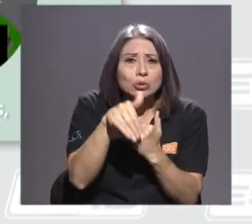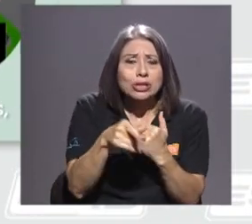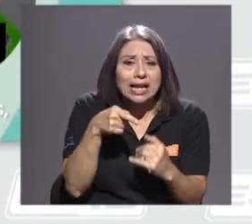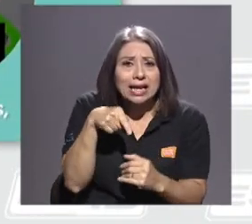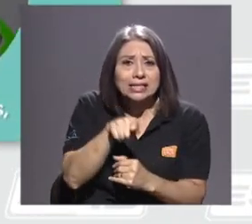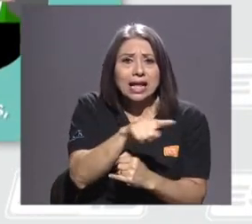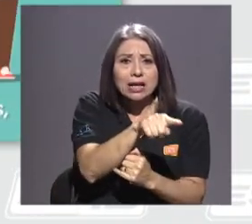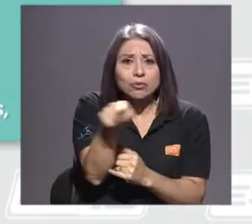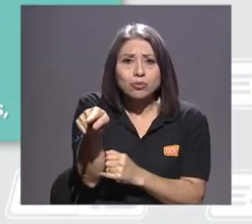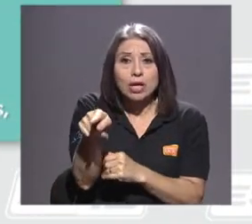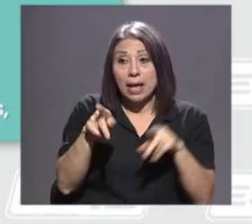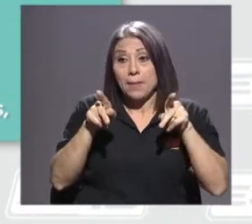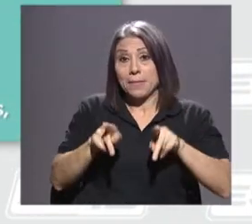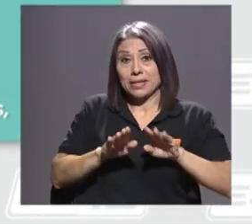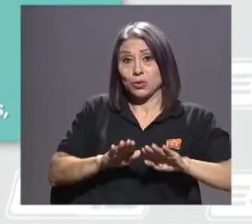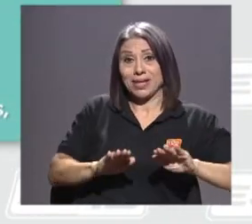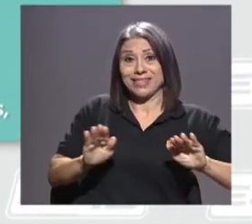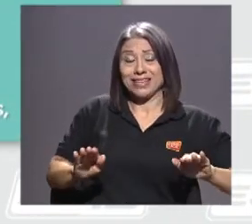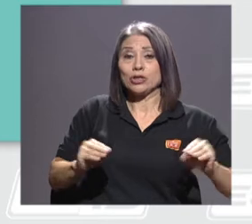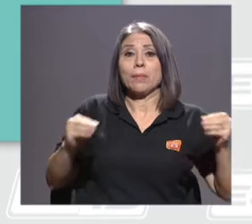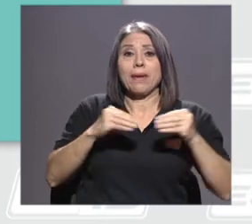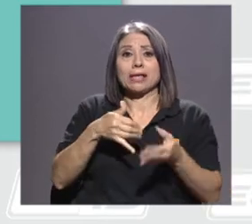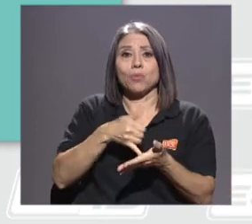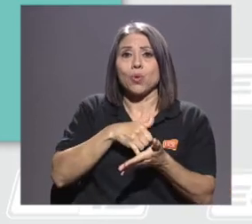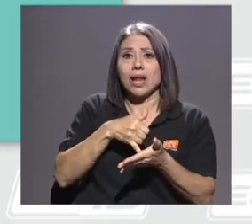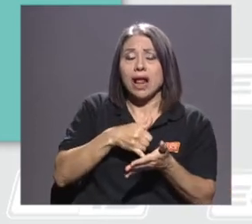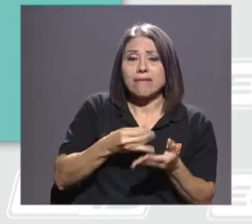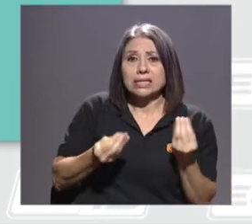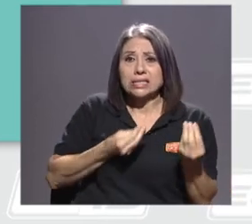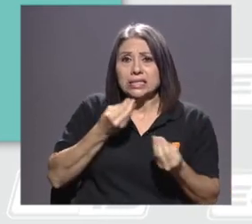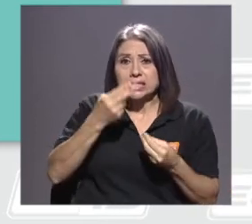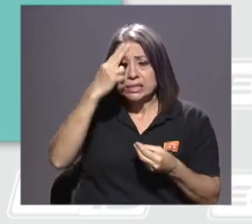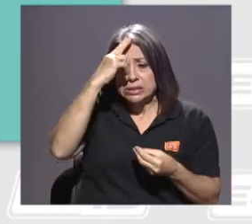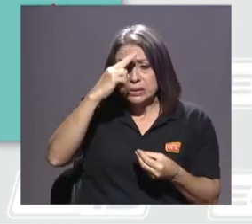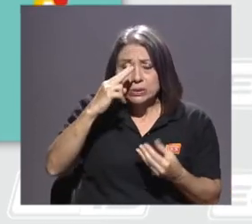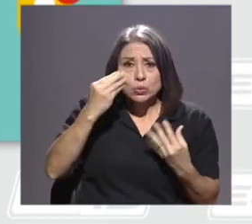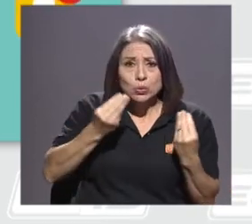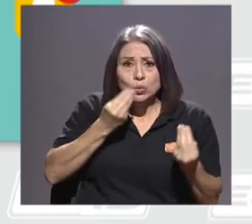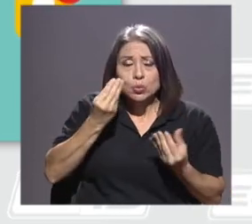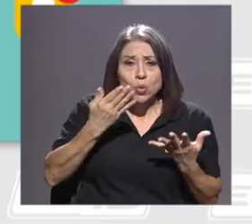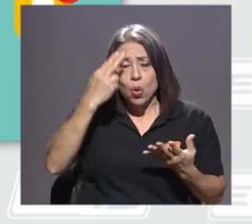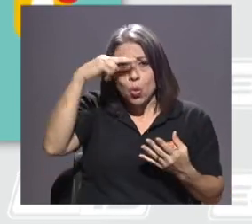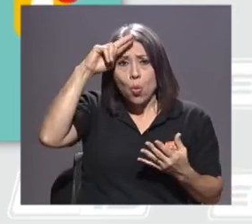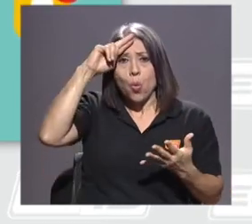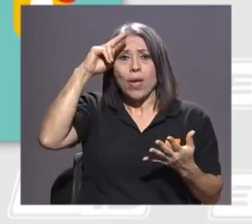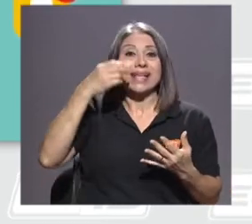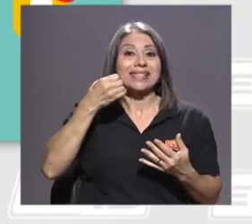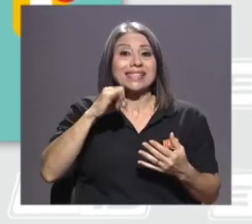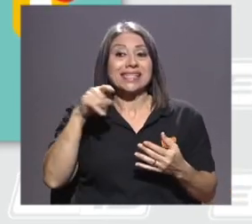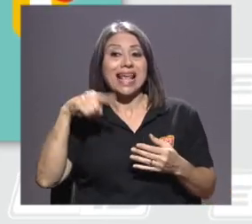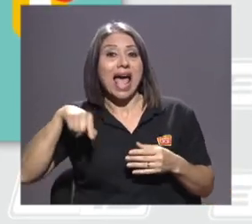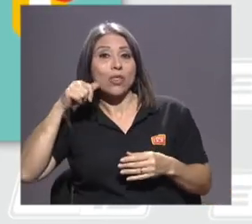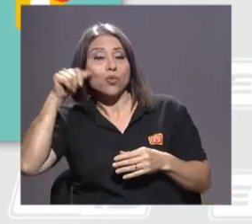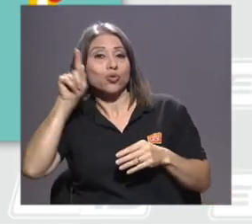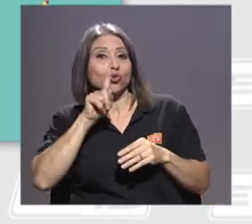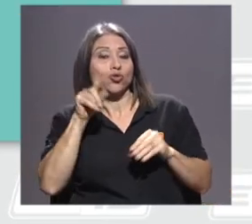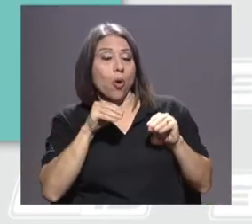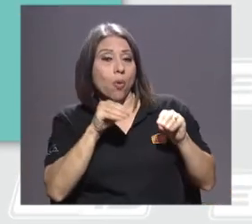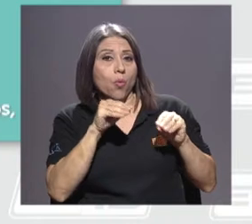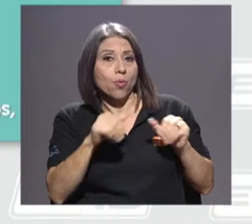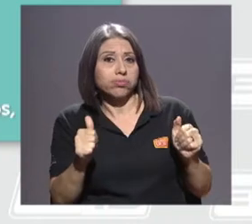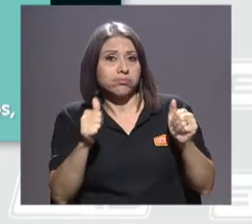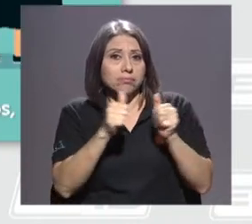Ante ellos, las personas menores de edad son más vulnerables si no tienen un acompañamiento adecuado por parte de las personas adultas.